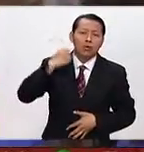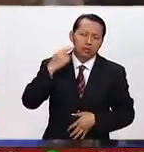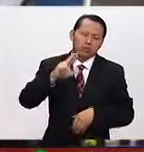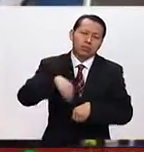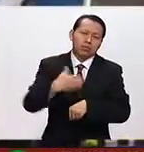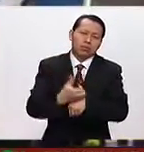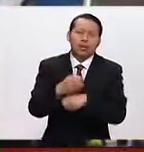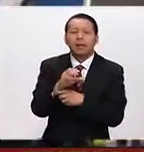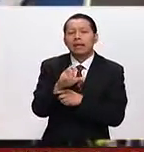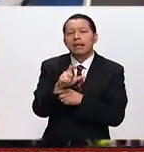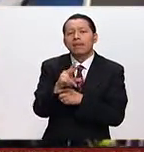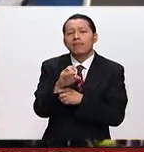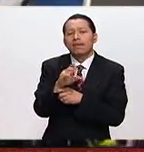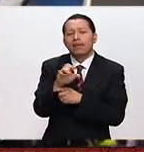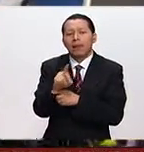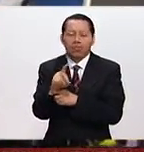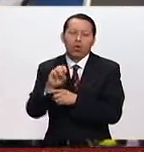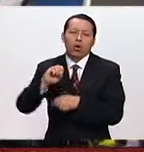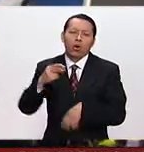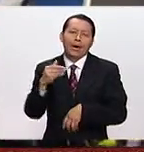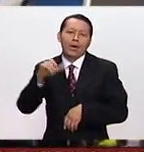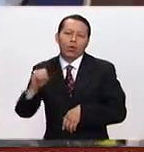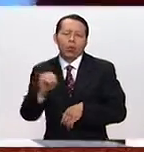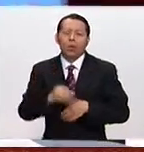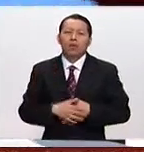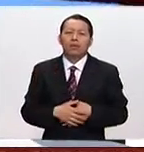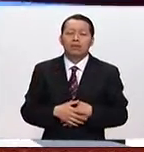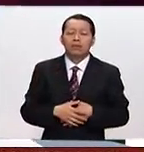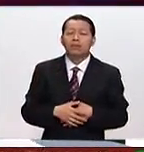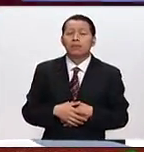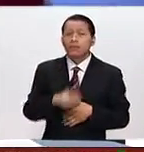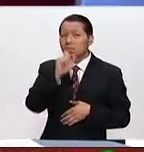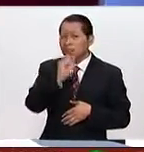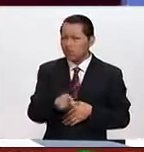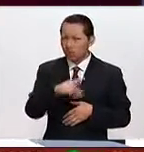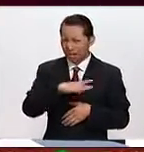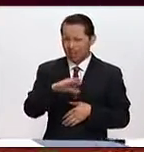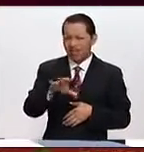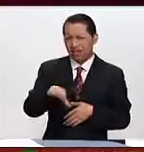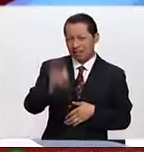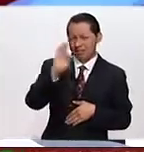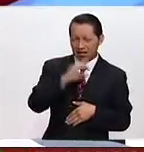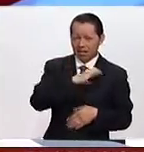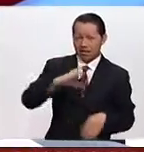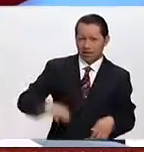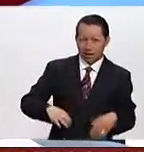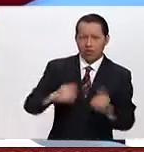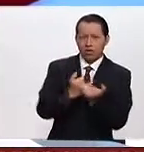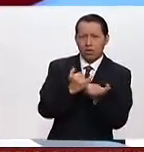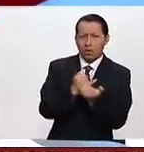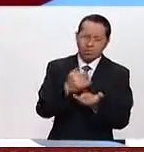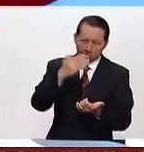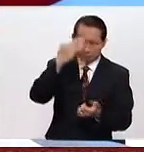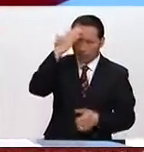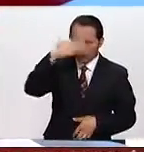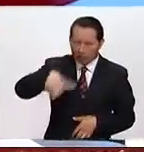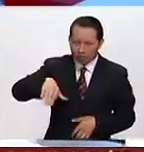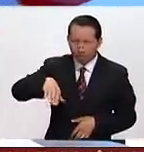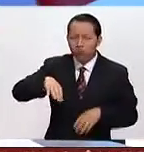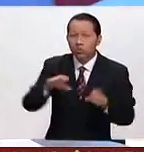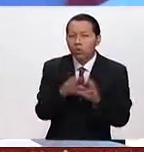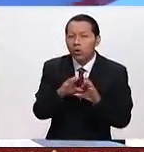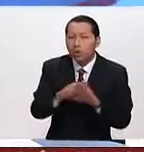republicana en Cleveland, Ohio. Claro, ante lo atípico de esta selección de candidato, y también, como bien sabemos, la